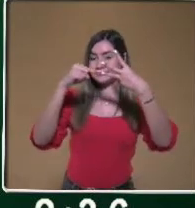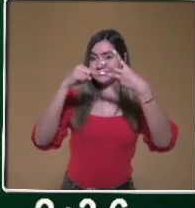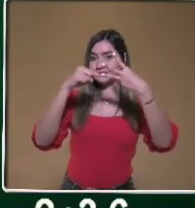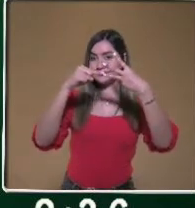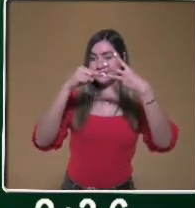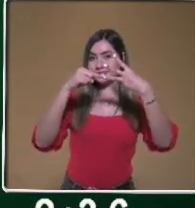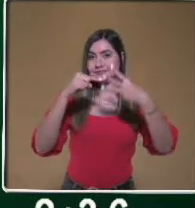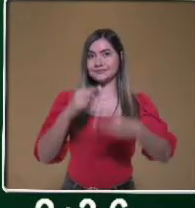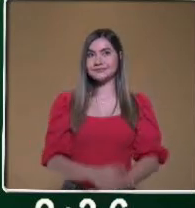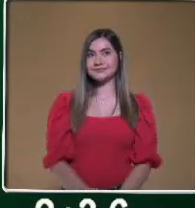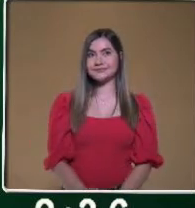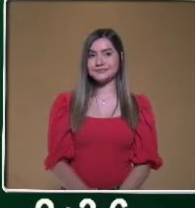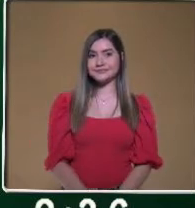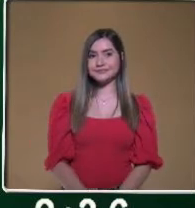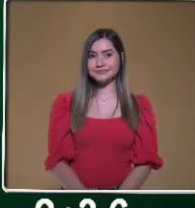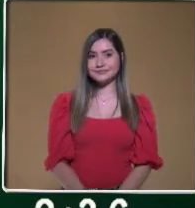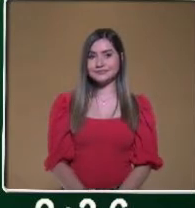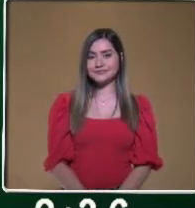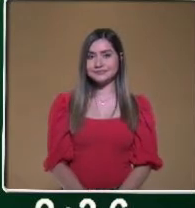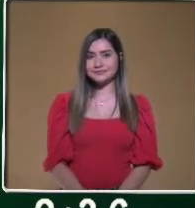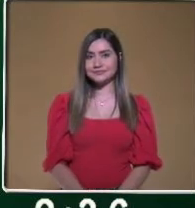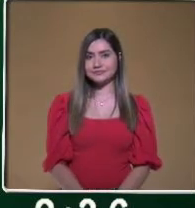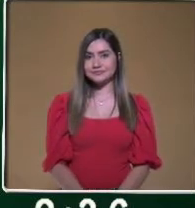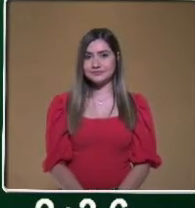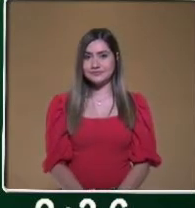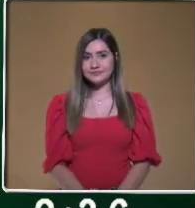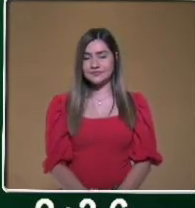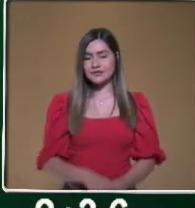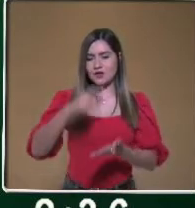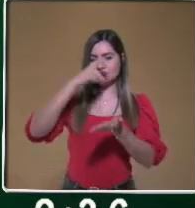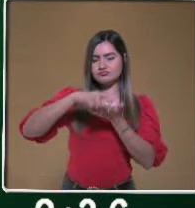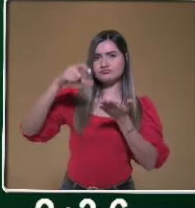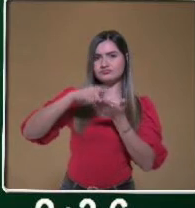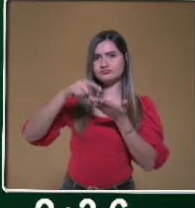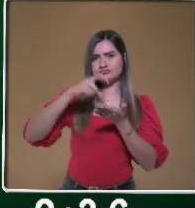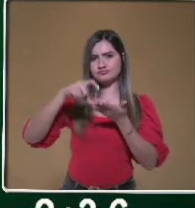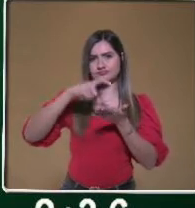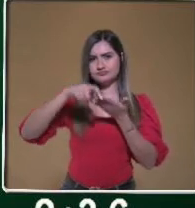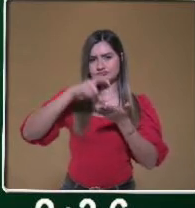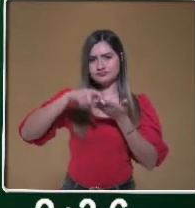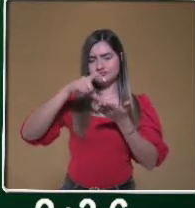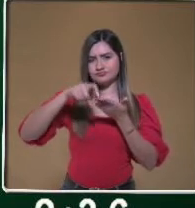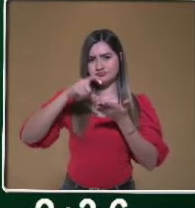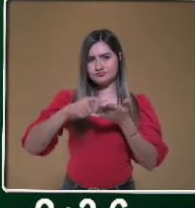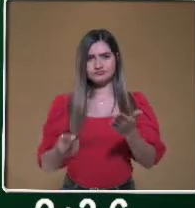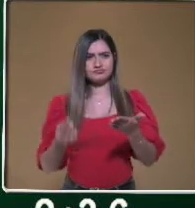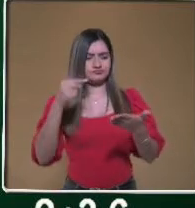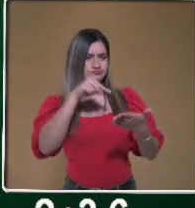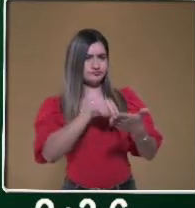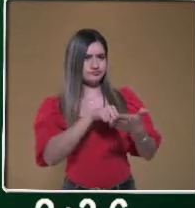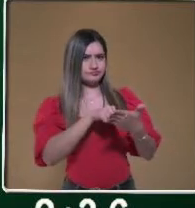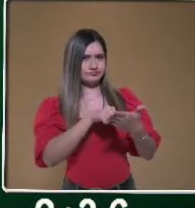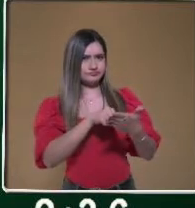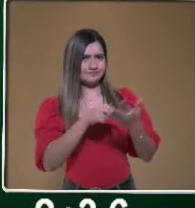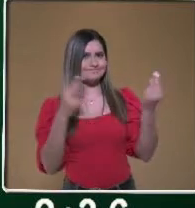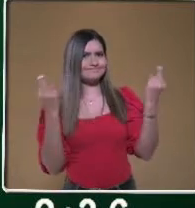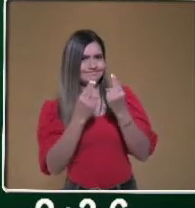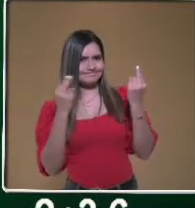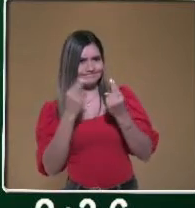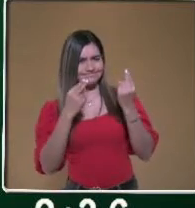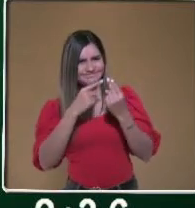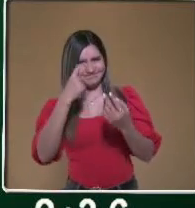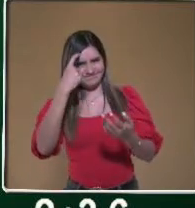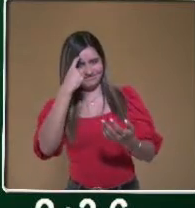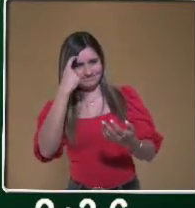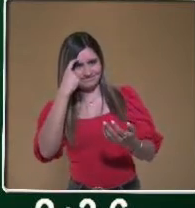sería... Un consumo crítico. Amiguitos, hay que desarrollar ese pensamiento crítico